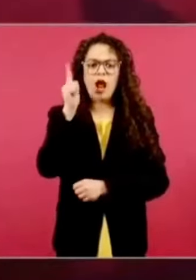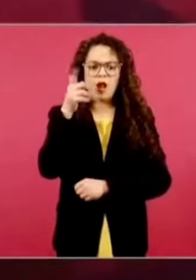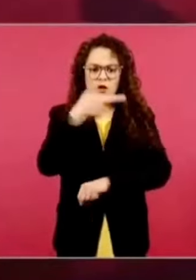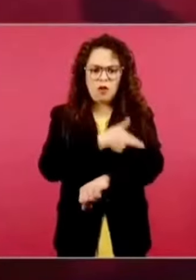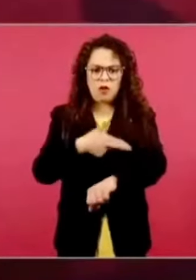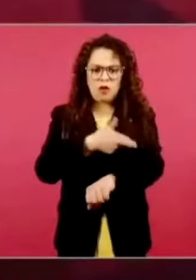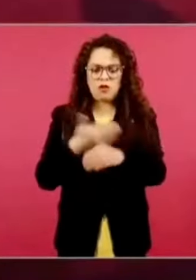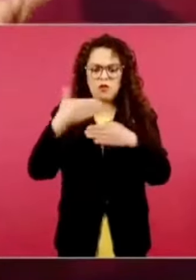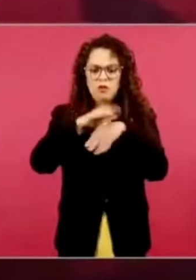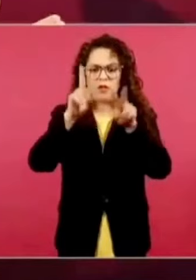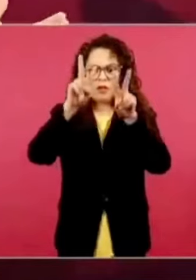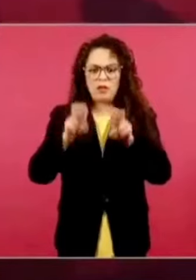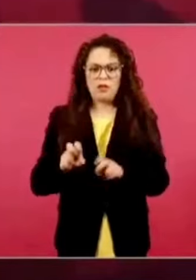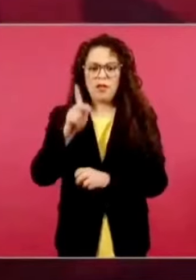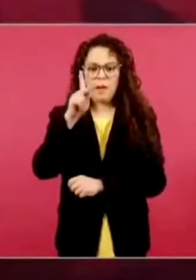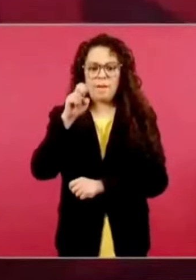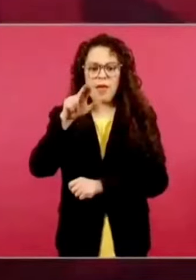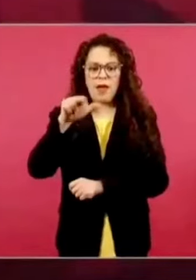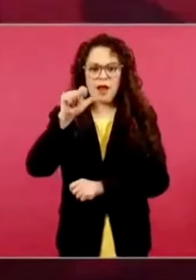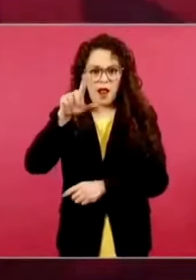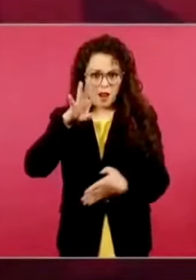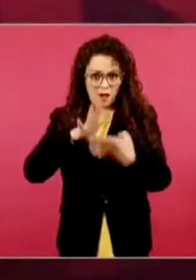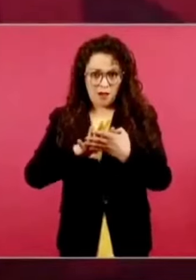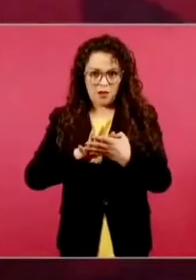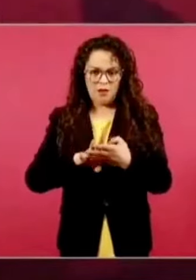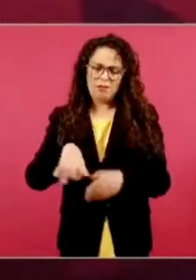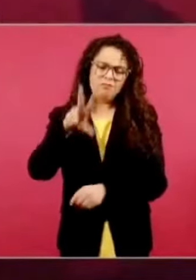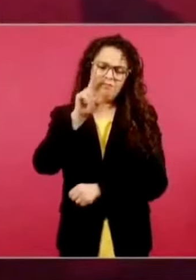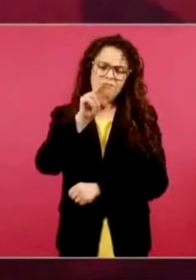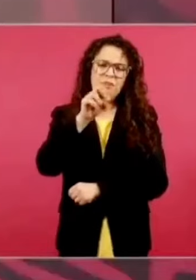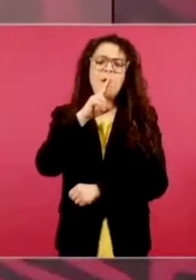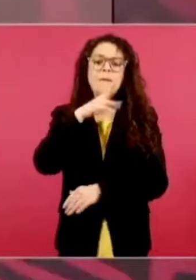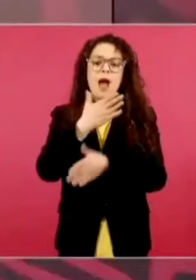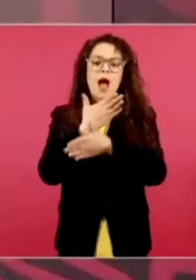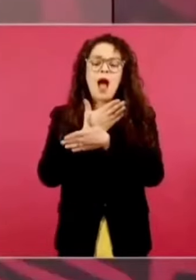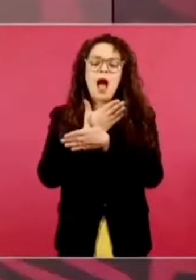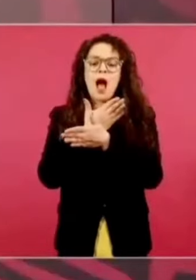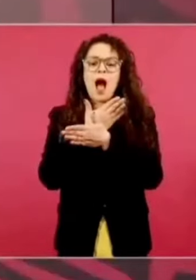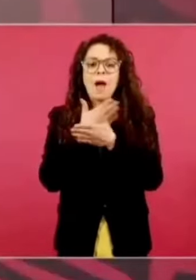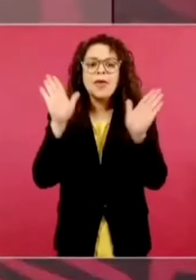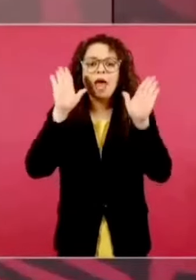no, no, no, es mejor el debate abierto, porque esto ayuda más